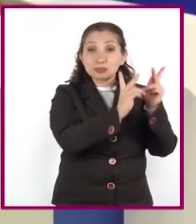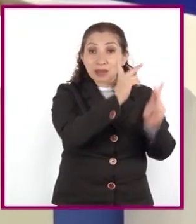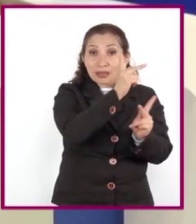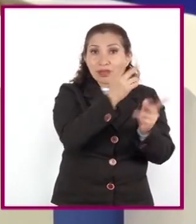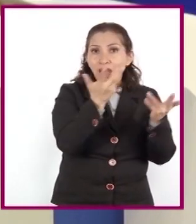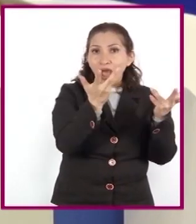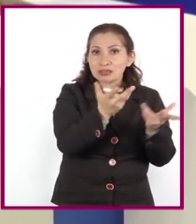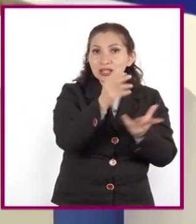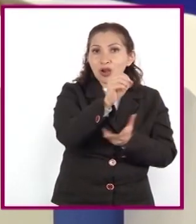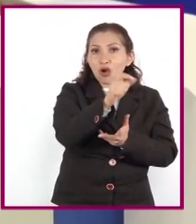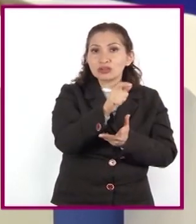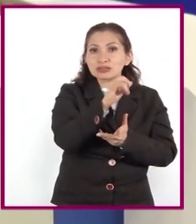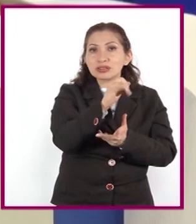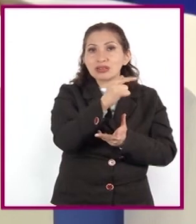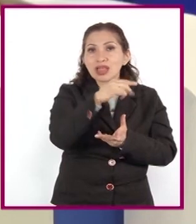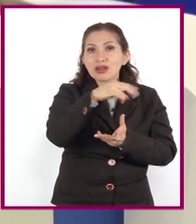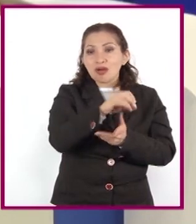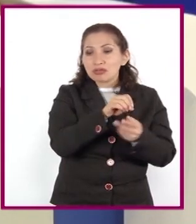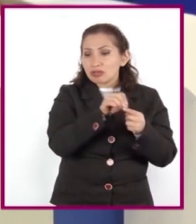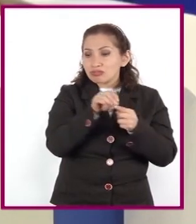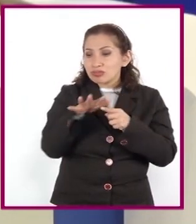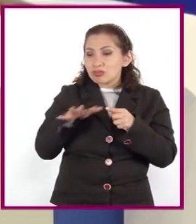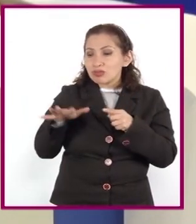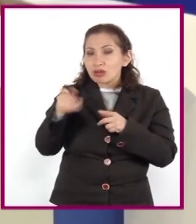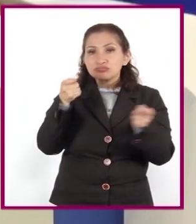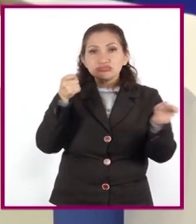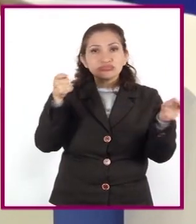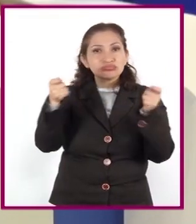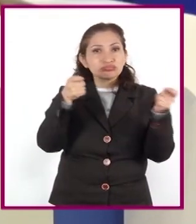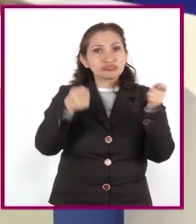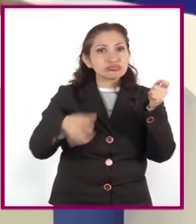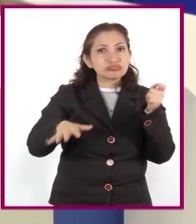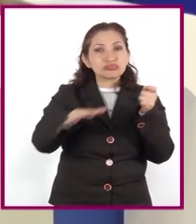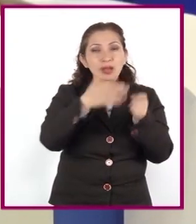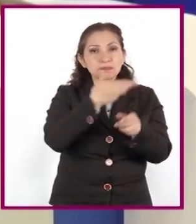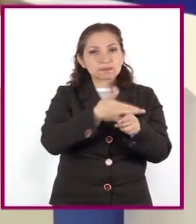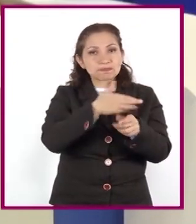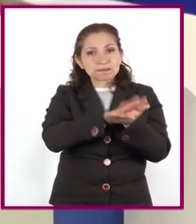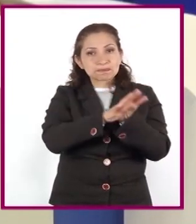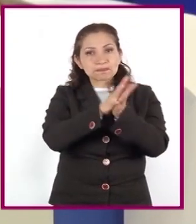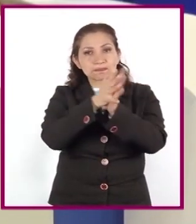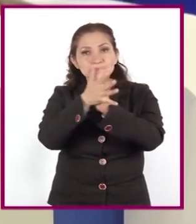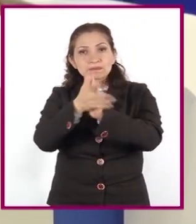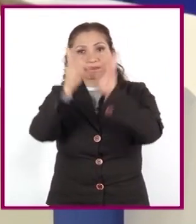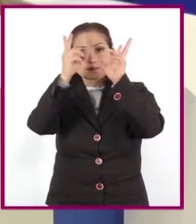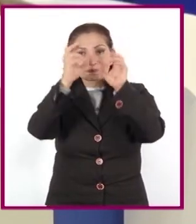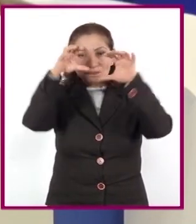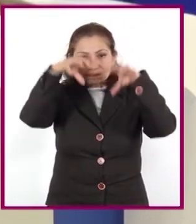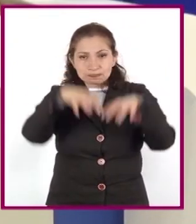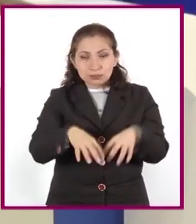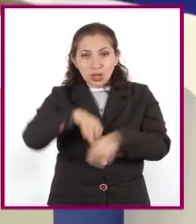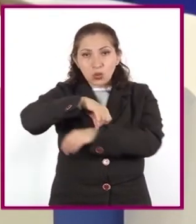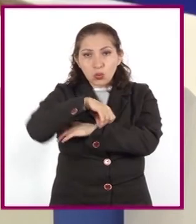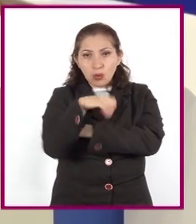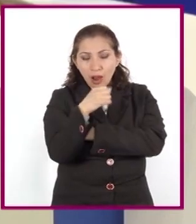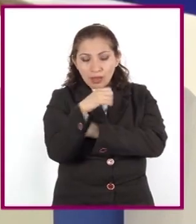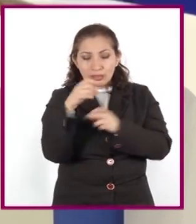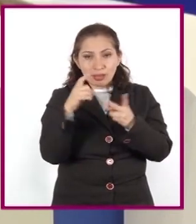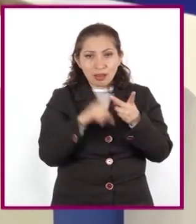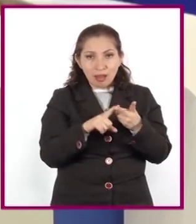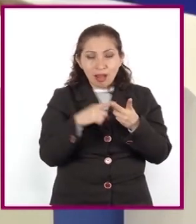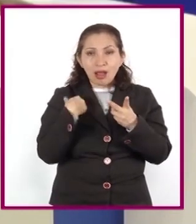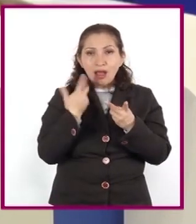generan oxígeno e influyen en la regulación de los procesos de captación, almacenamiento,